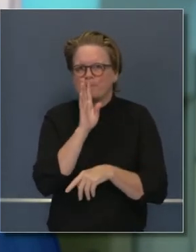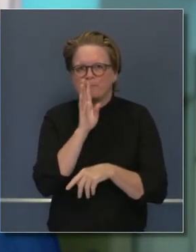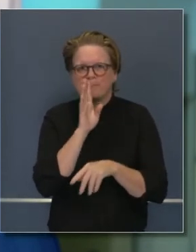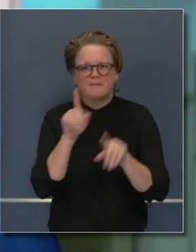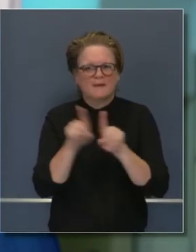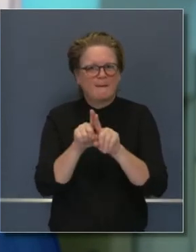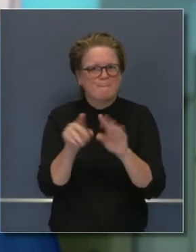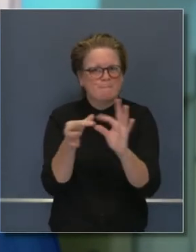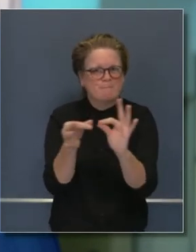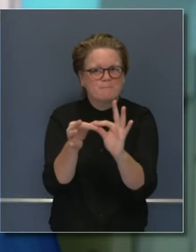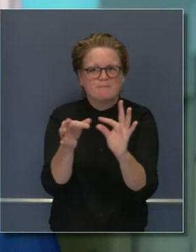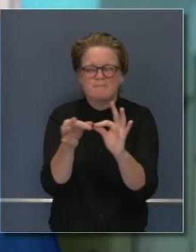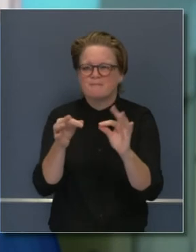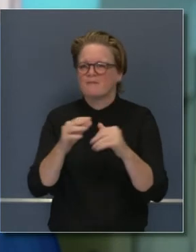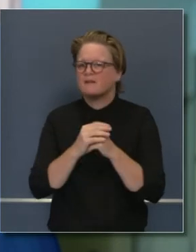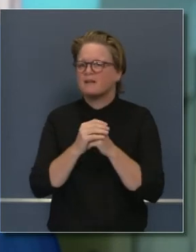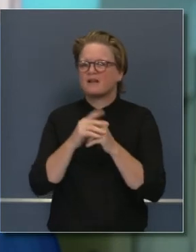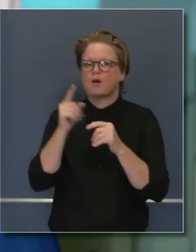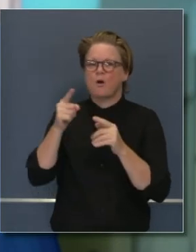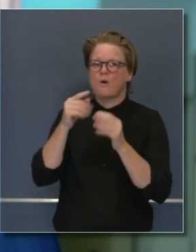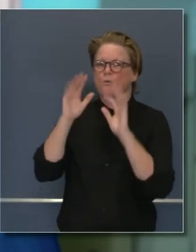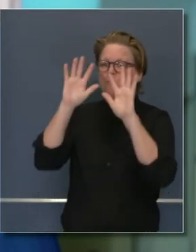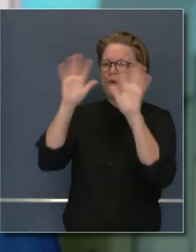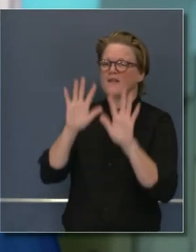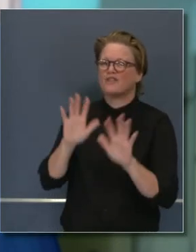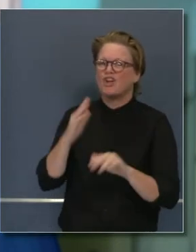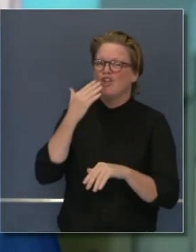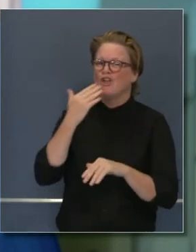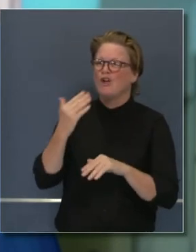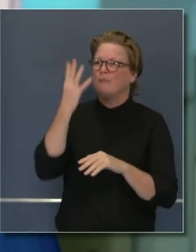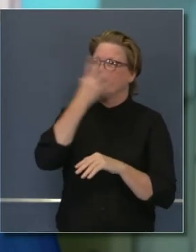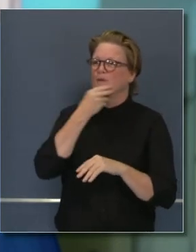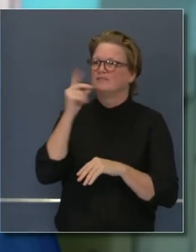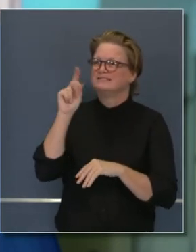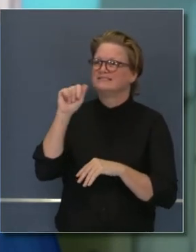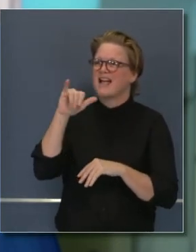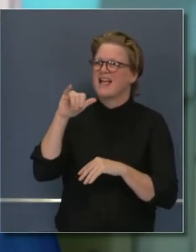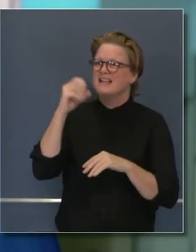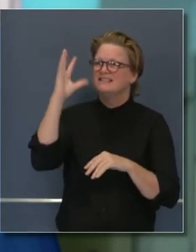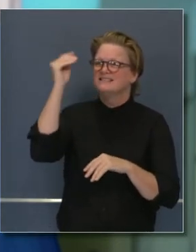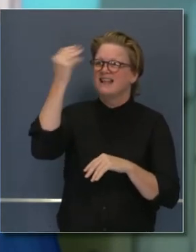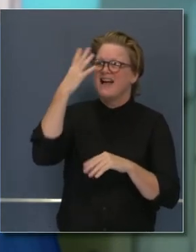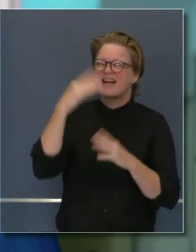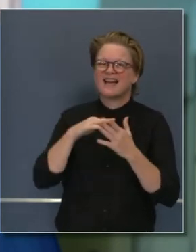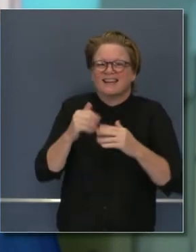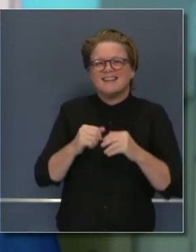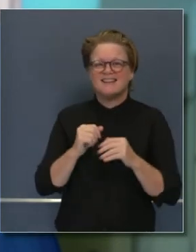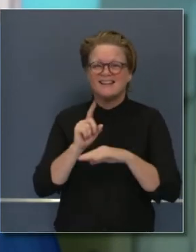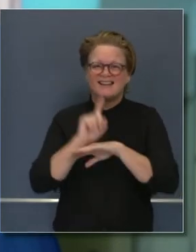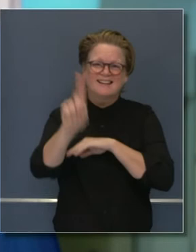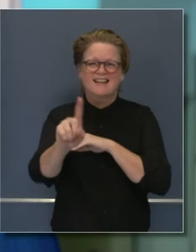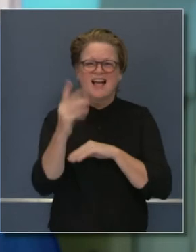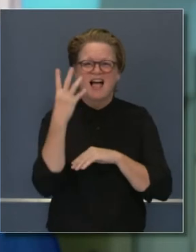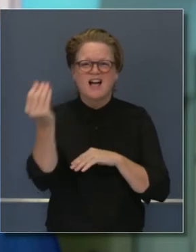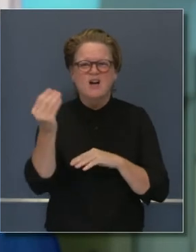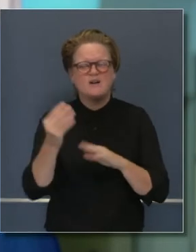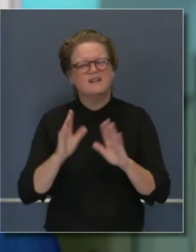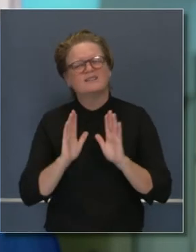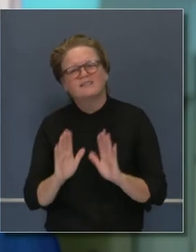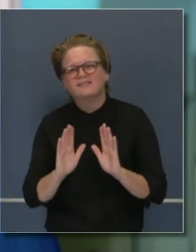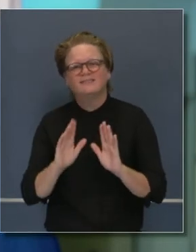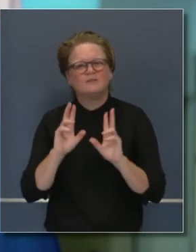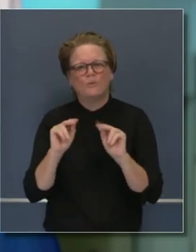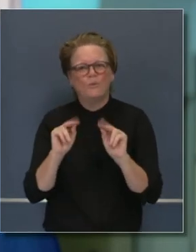realmente al tener más y más personas yendo a interiores y sabemos